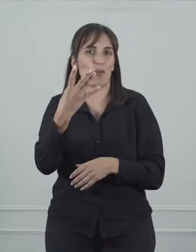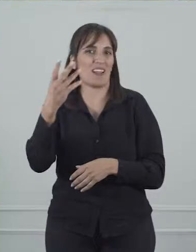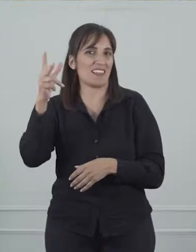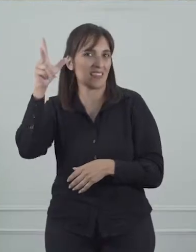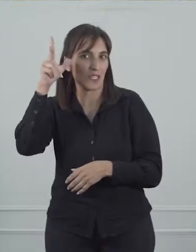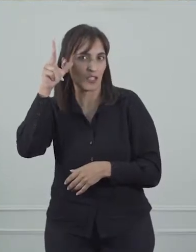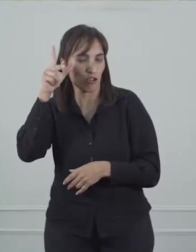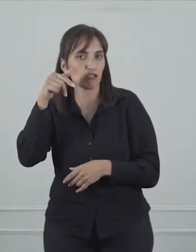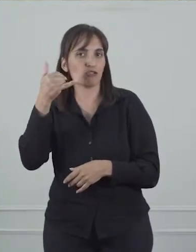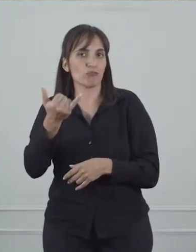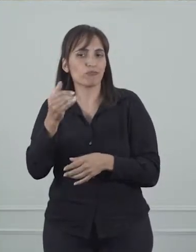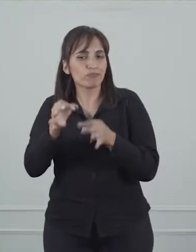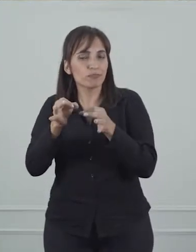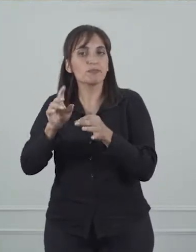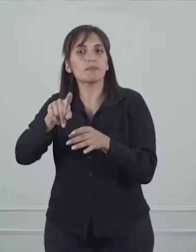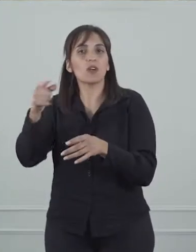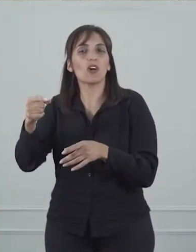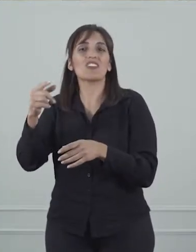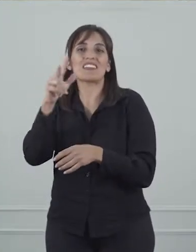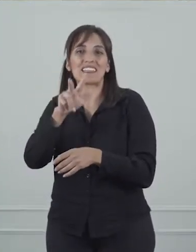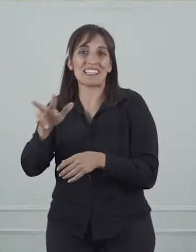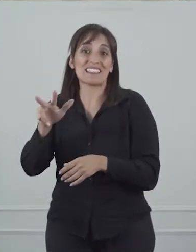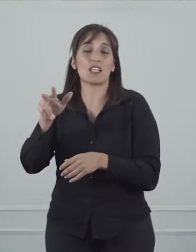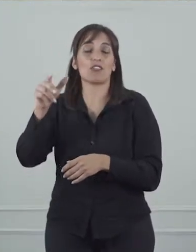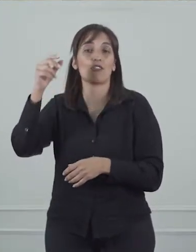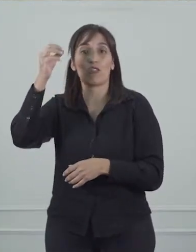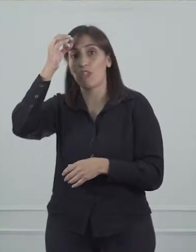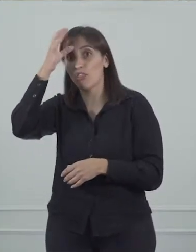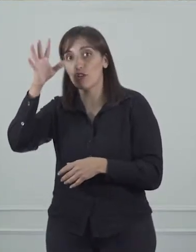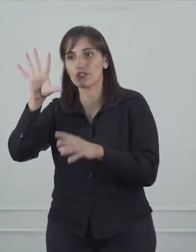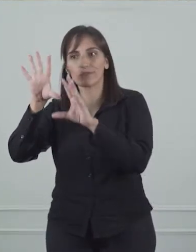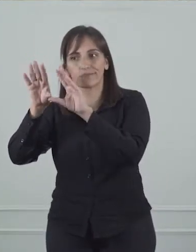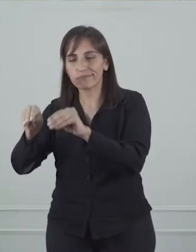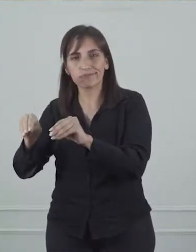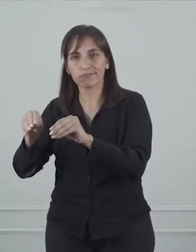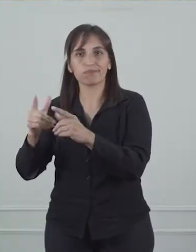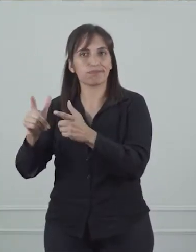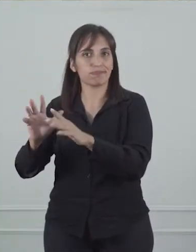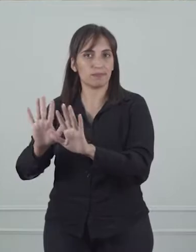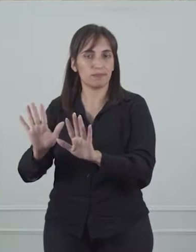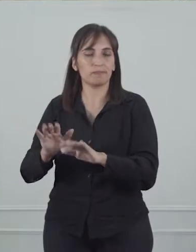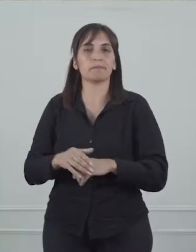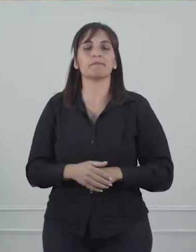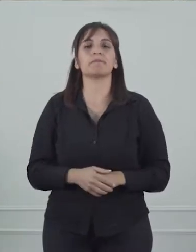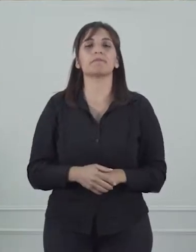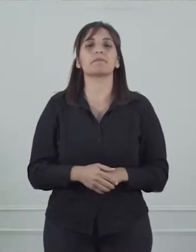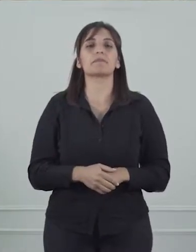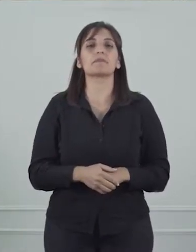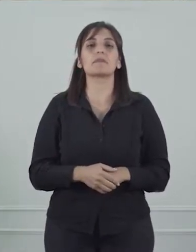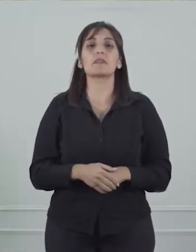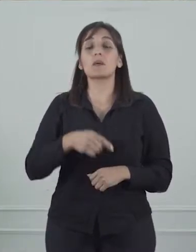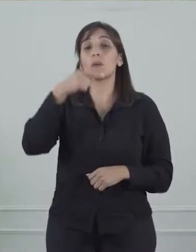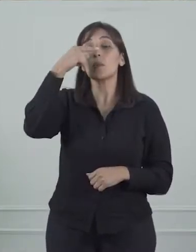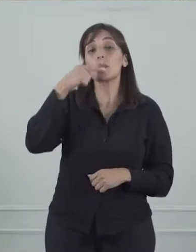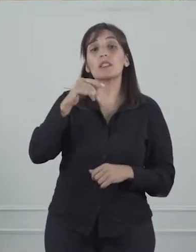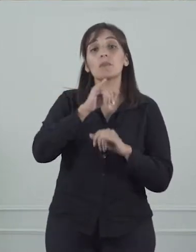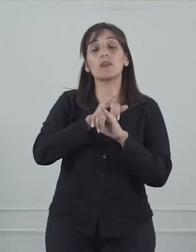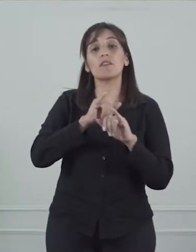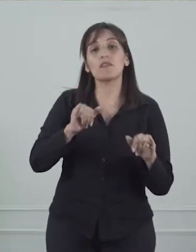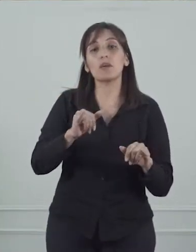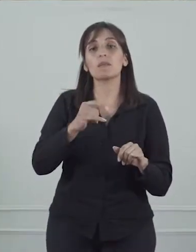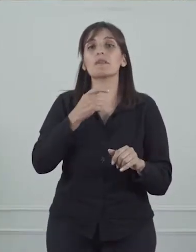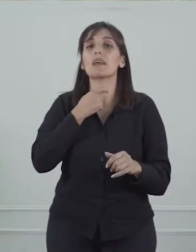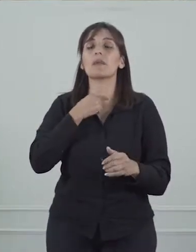y descartados 312 en toda la provincia. Para terminar este informe, tenemos que recalcar que